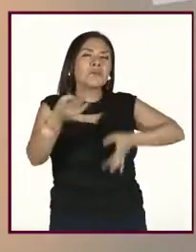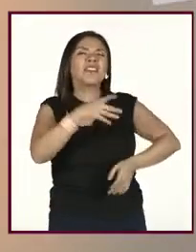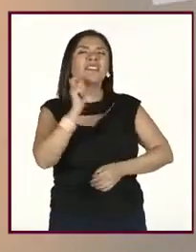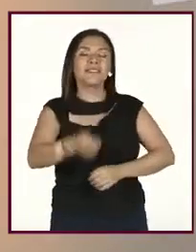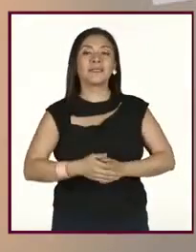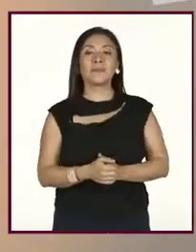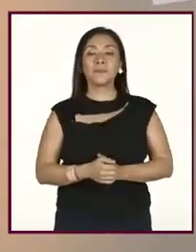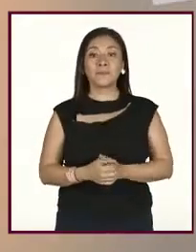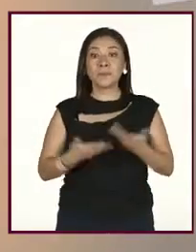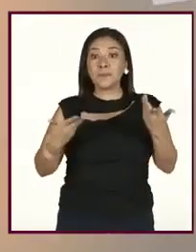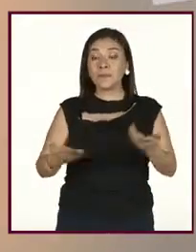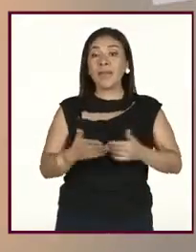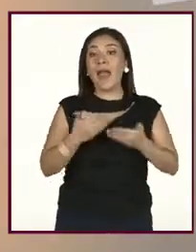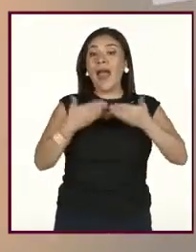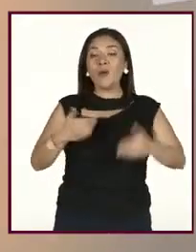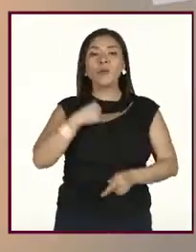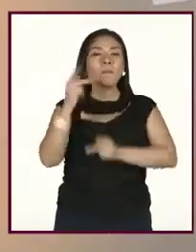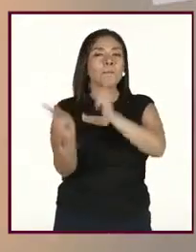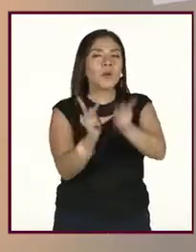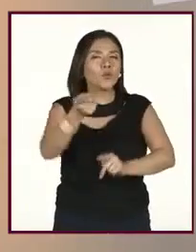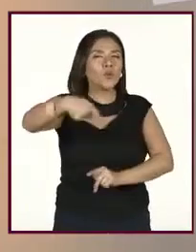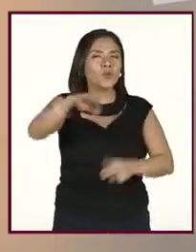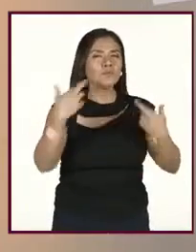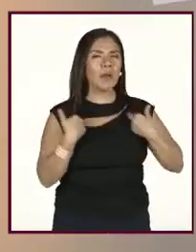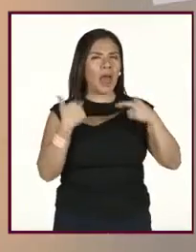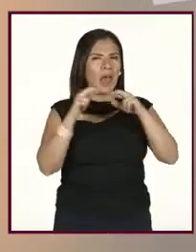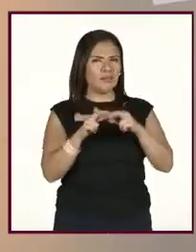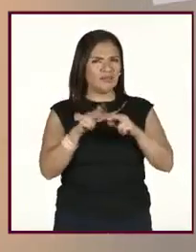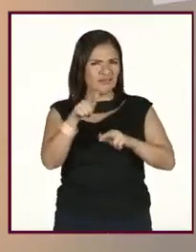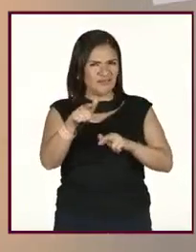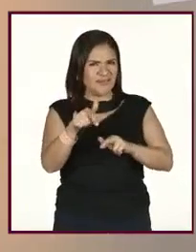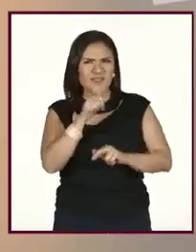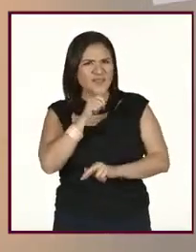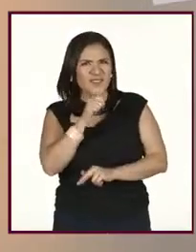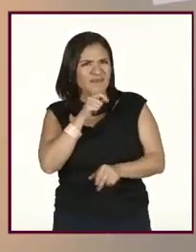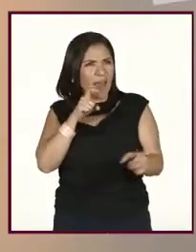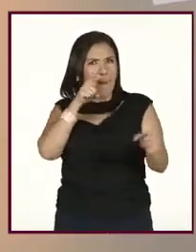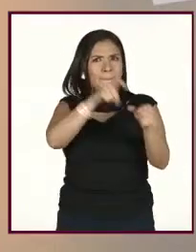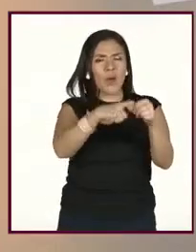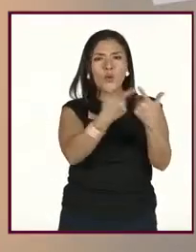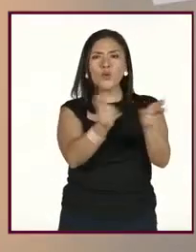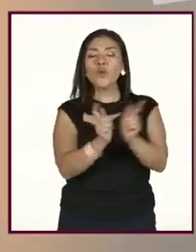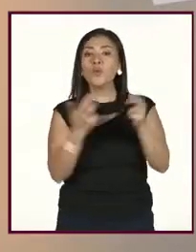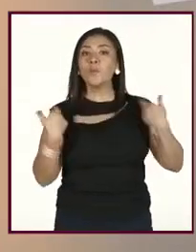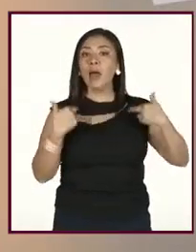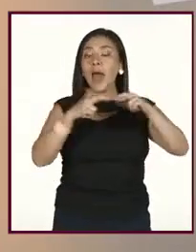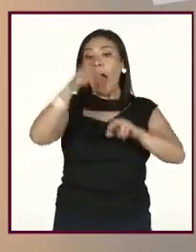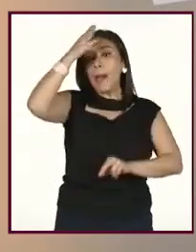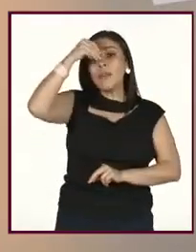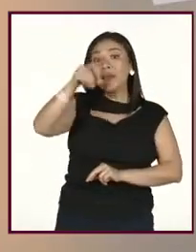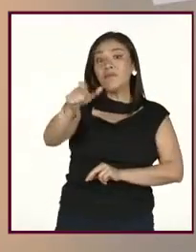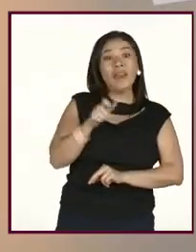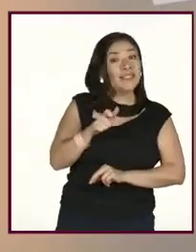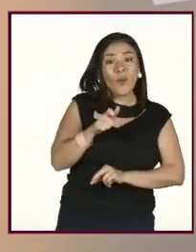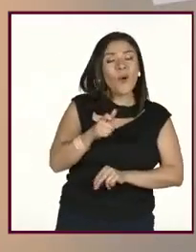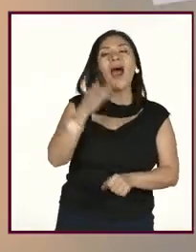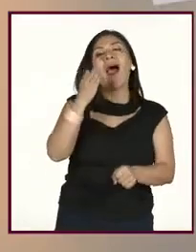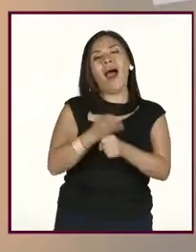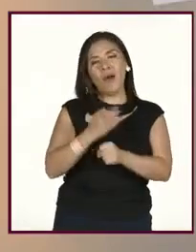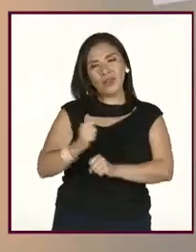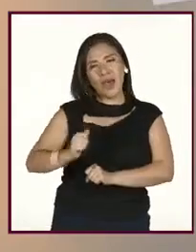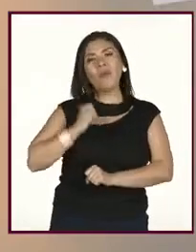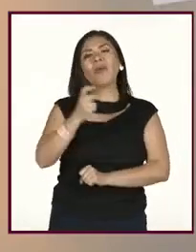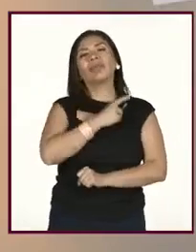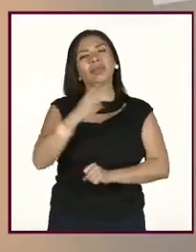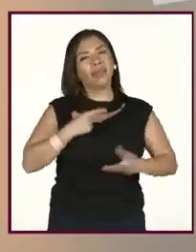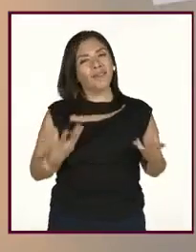B. bueno, quiero preguntarles, maestras, maestros, si aún no forman parte del grupo de docentes Aprende MX, es momento de que